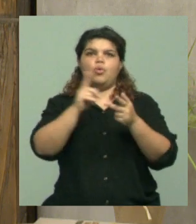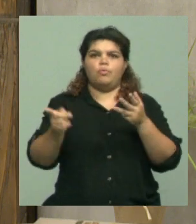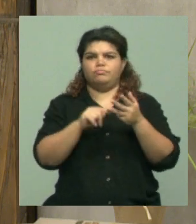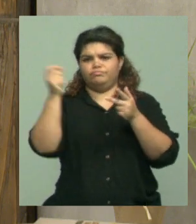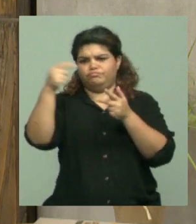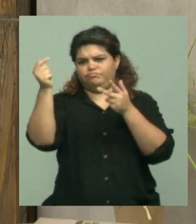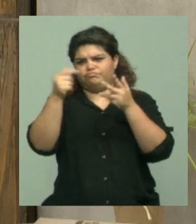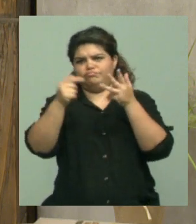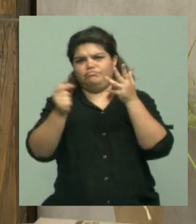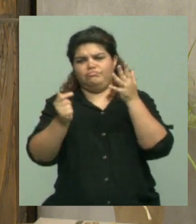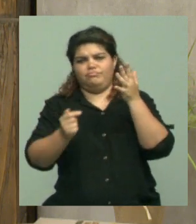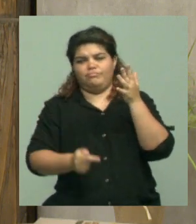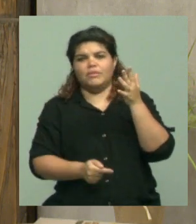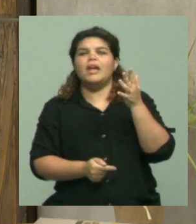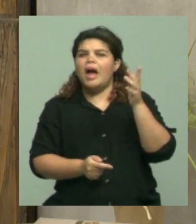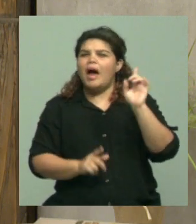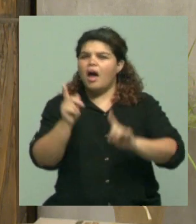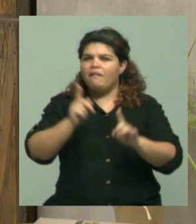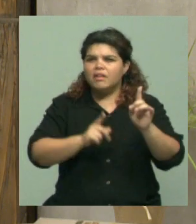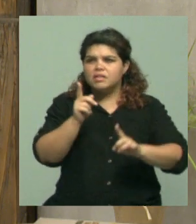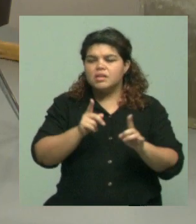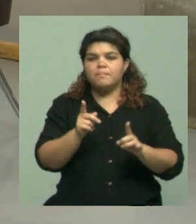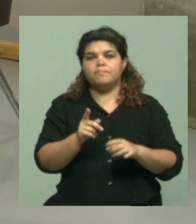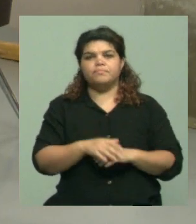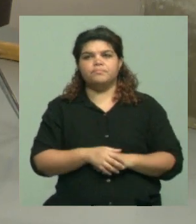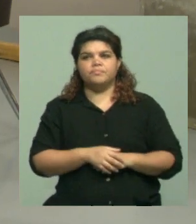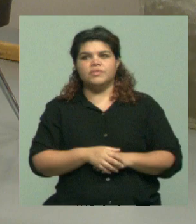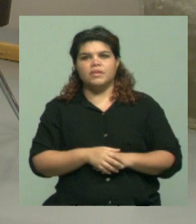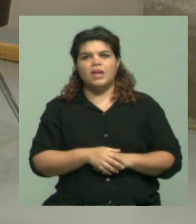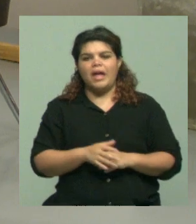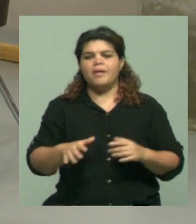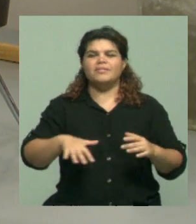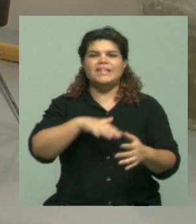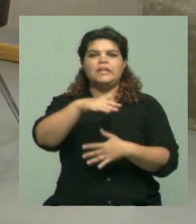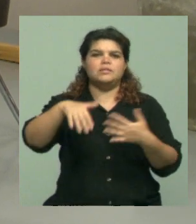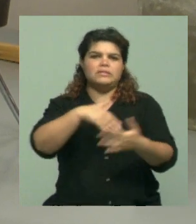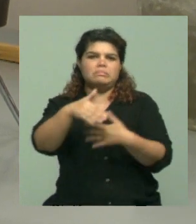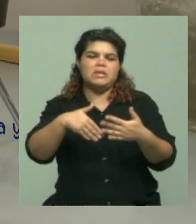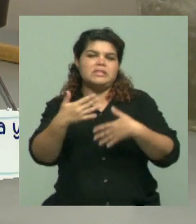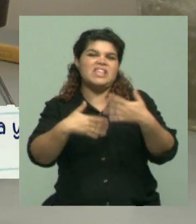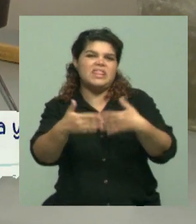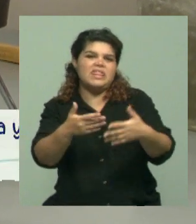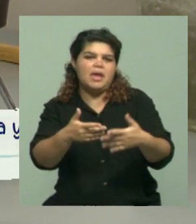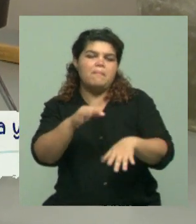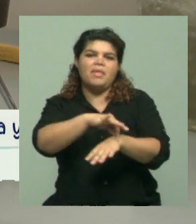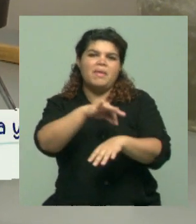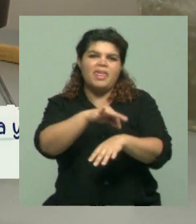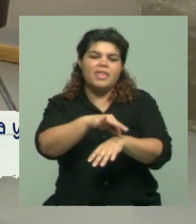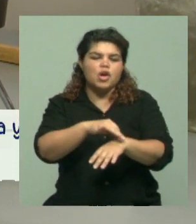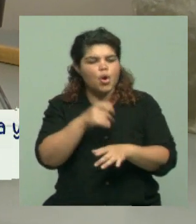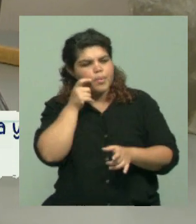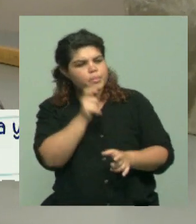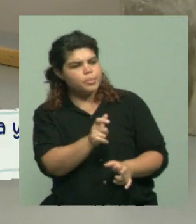Entonces, están muy, el sistema muy acostumbrado a hacer ese tipo de diagnóstico de enfermedad. Cuando se presentan este tipo de enfermedad en el cual